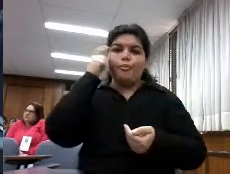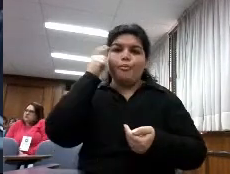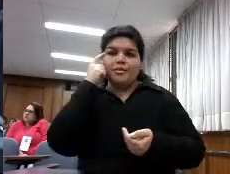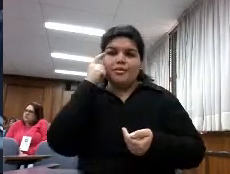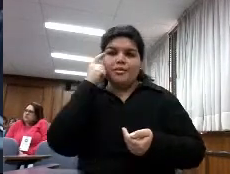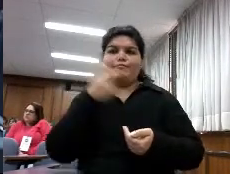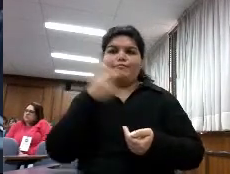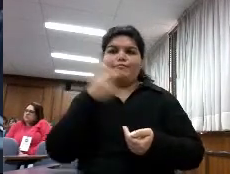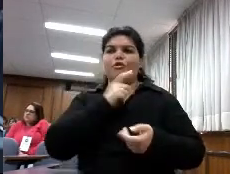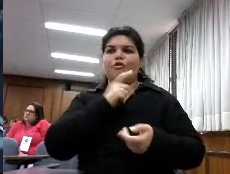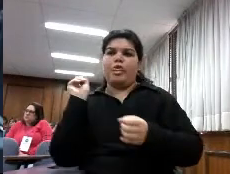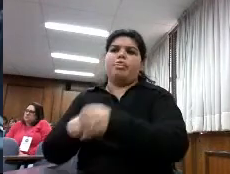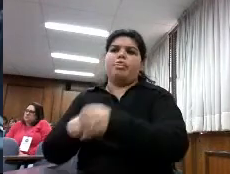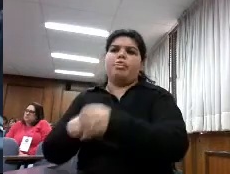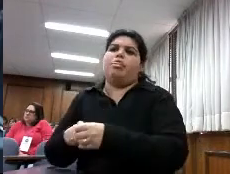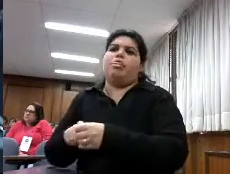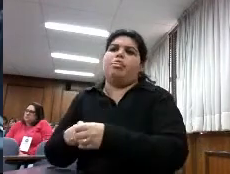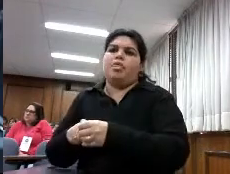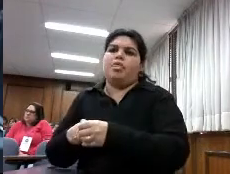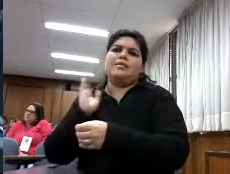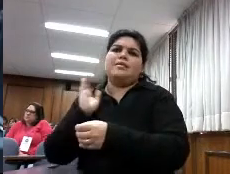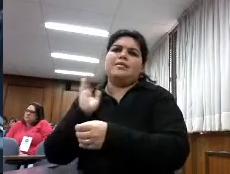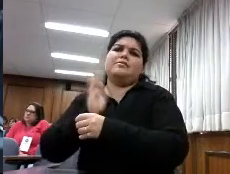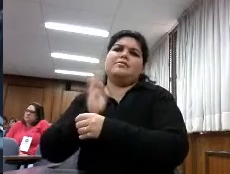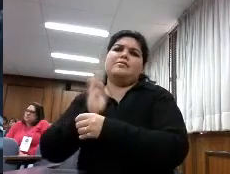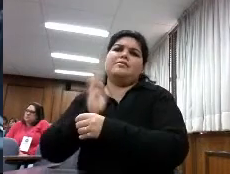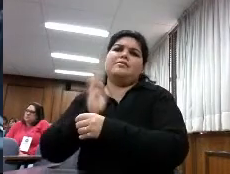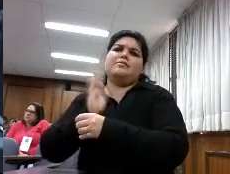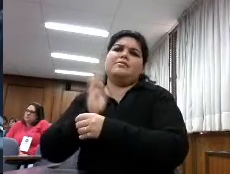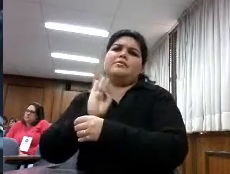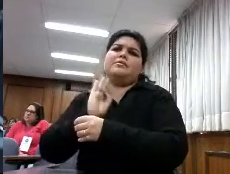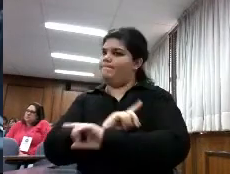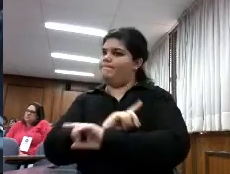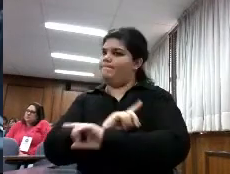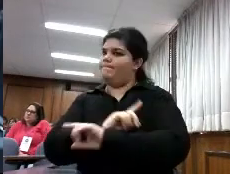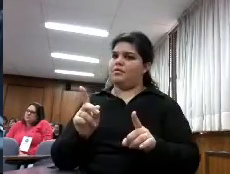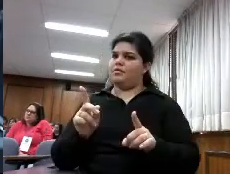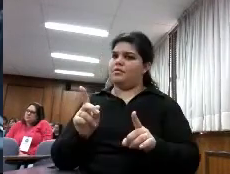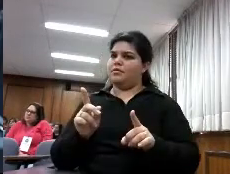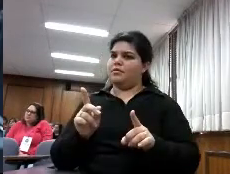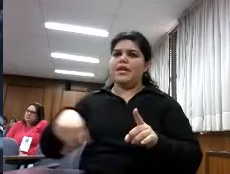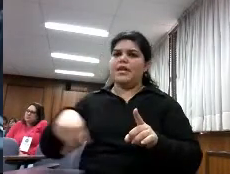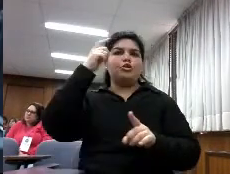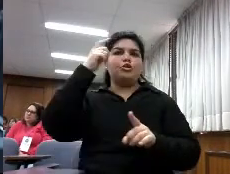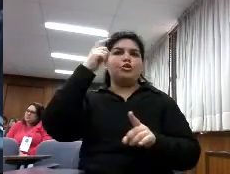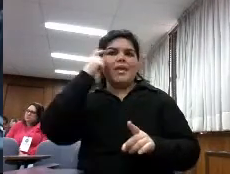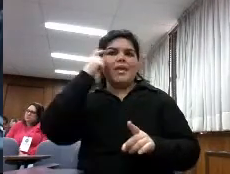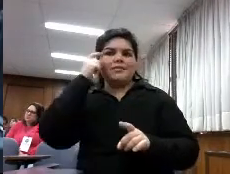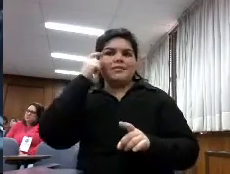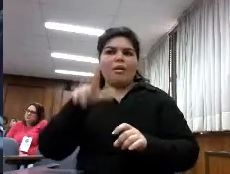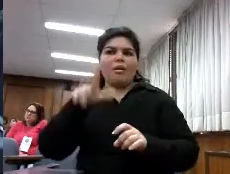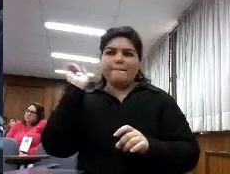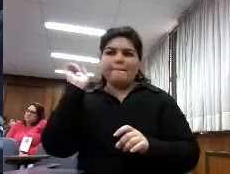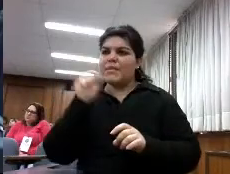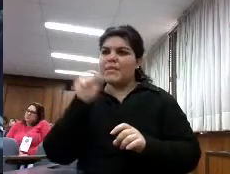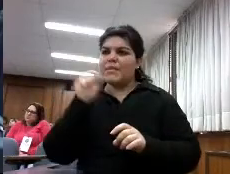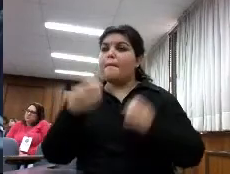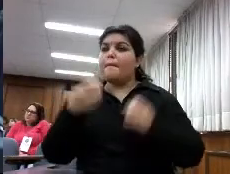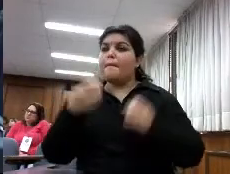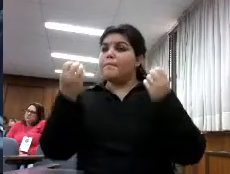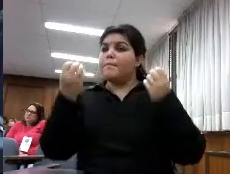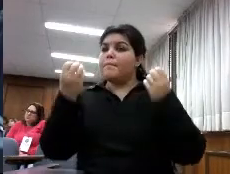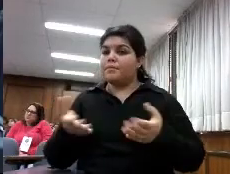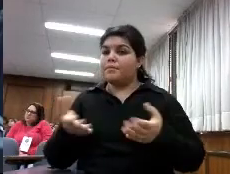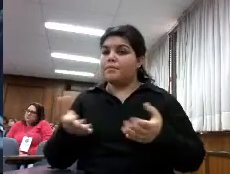aunque era mejor en propiedades lo consideraron así porque evidentemente Overdrive era más